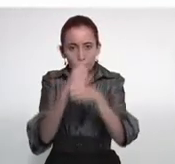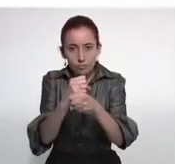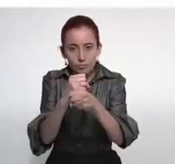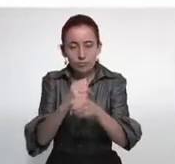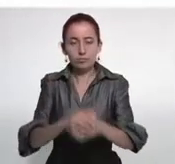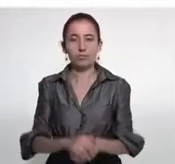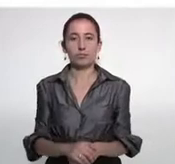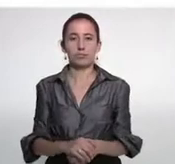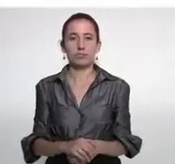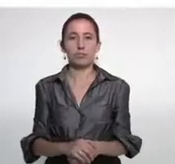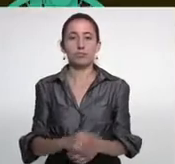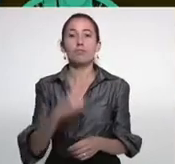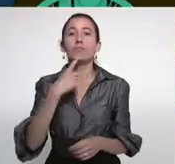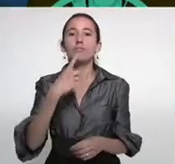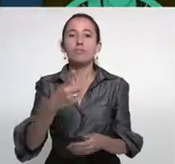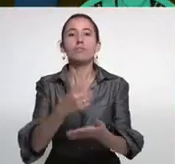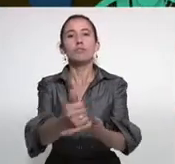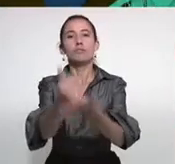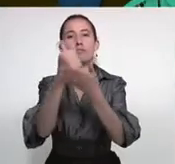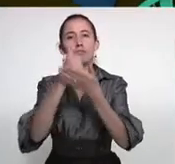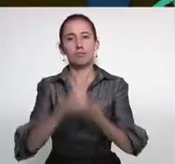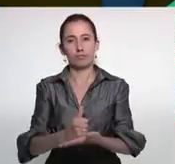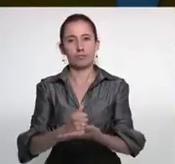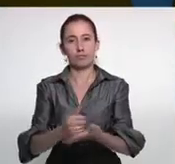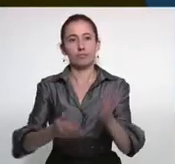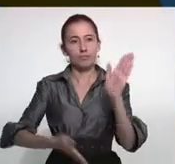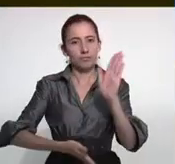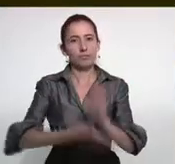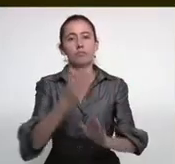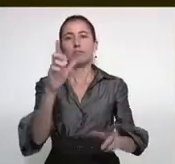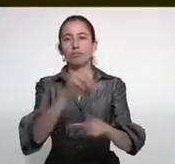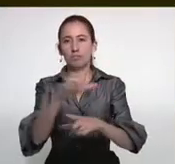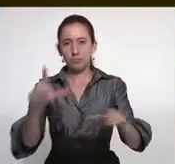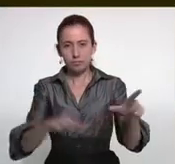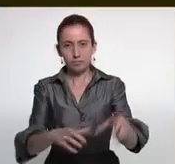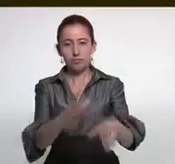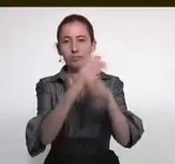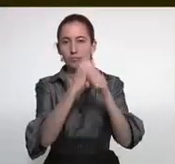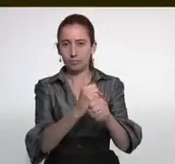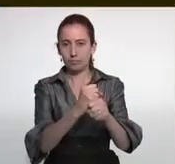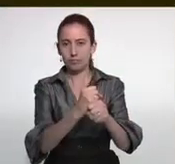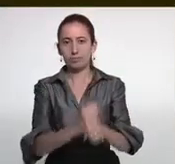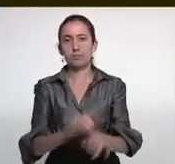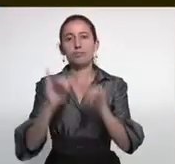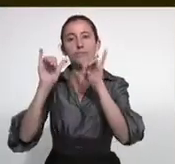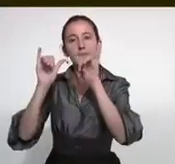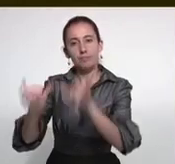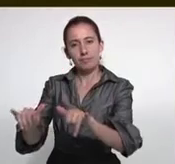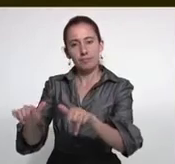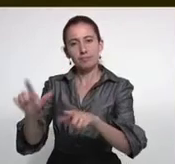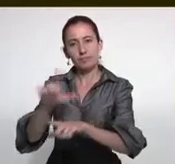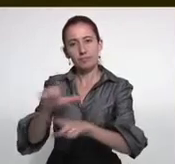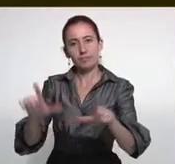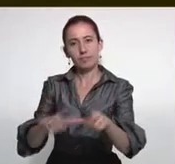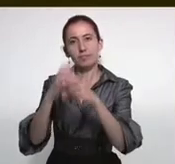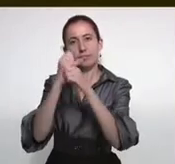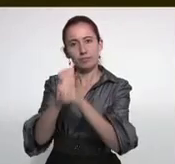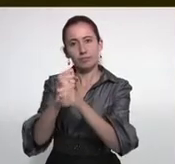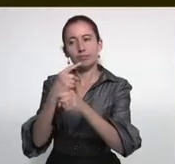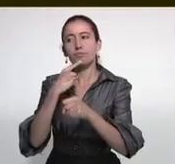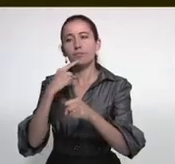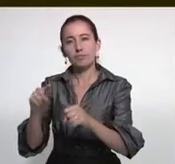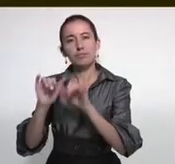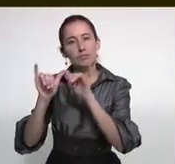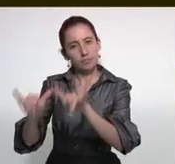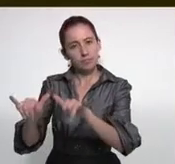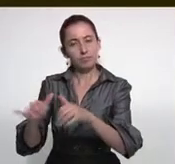cúbrete y agárrate. Pida ayuda en caso de evacuación hasta el lugar seguro. Permanezca en el lugar seguro hasta